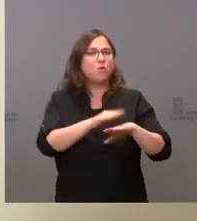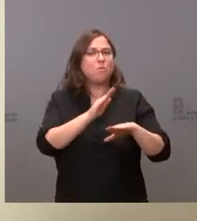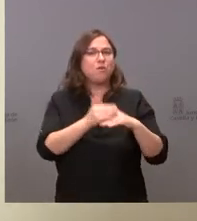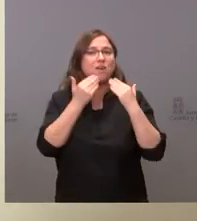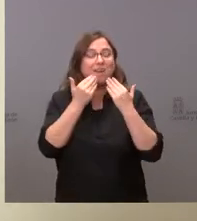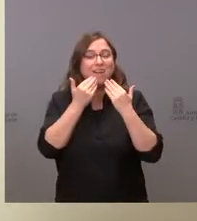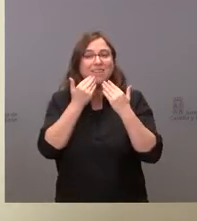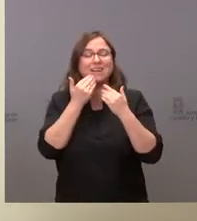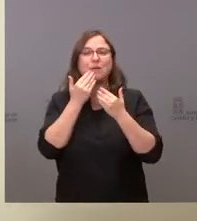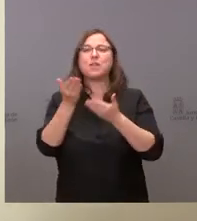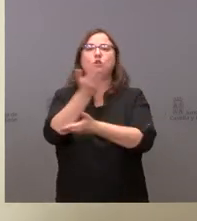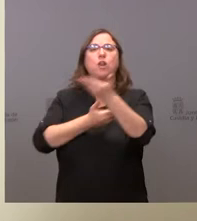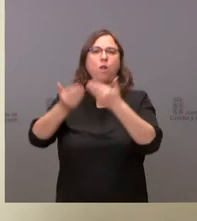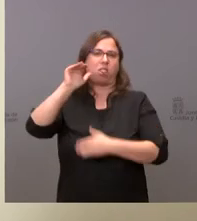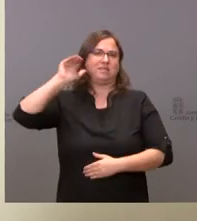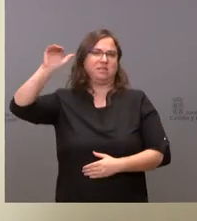cooperación exterior.